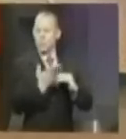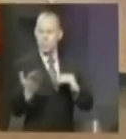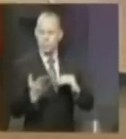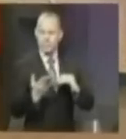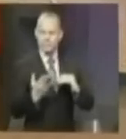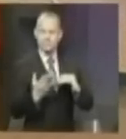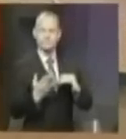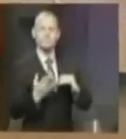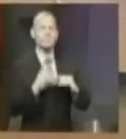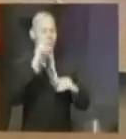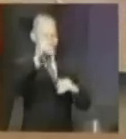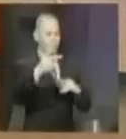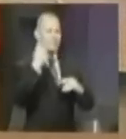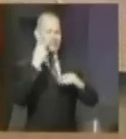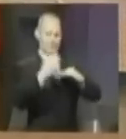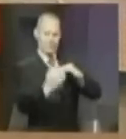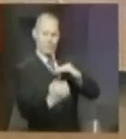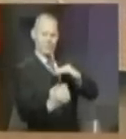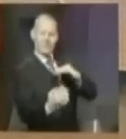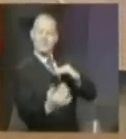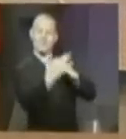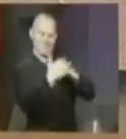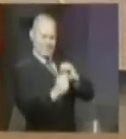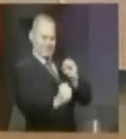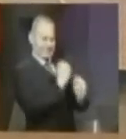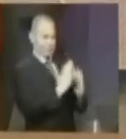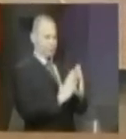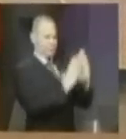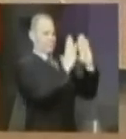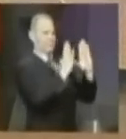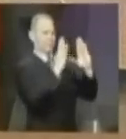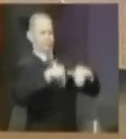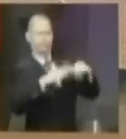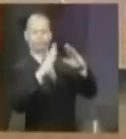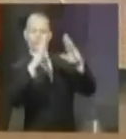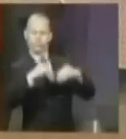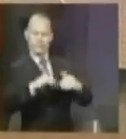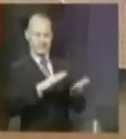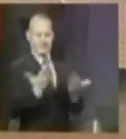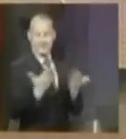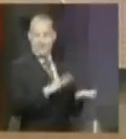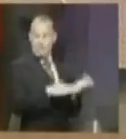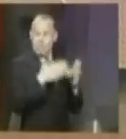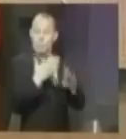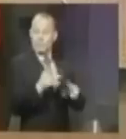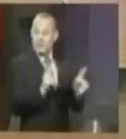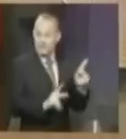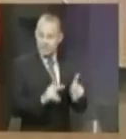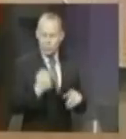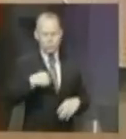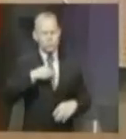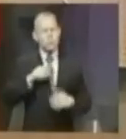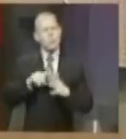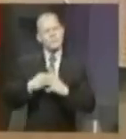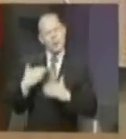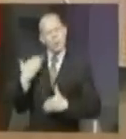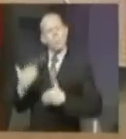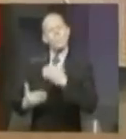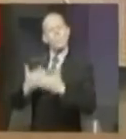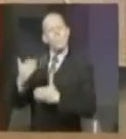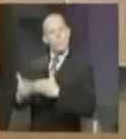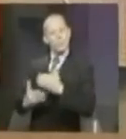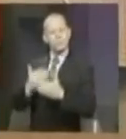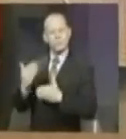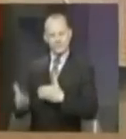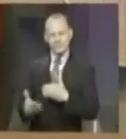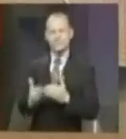los partidos tradicionales, esperar que el mar destruya esas propiedades, perdiendo vida y propiedad muchas veces, o nosotros empezar un proceso donde de ese limón